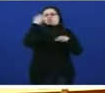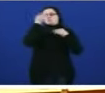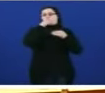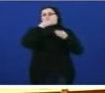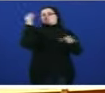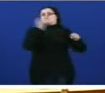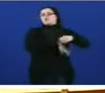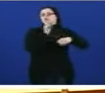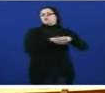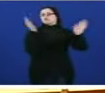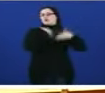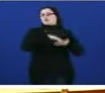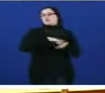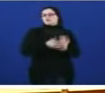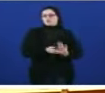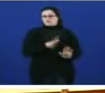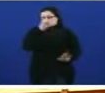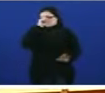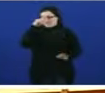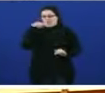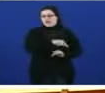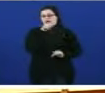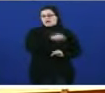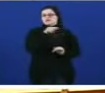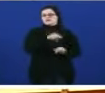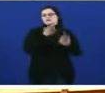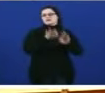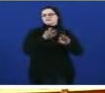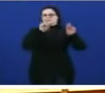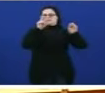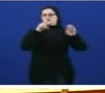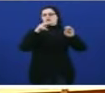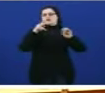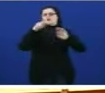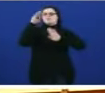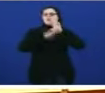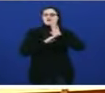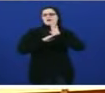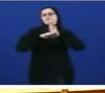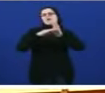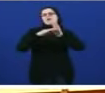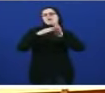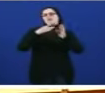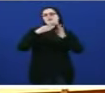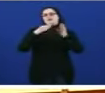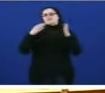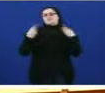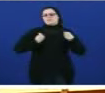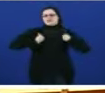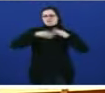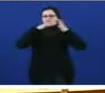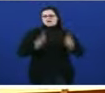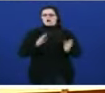fondos. Aí está en fin, señoría a paralización do programa de vivenda en aluguer e a paralización da construcción de vivenda